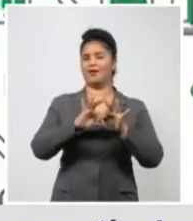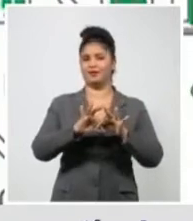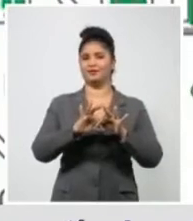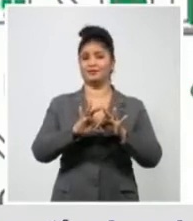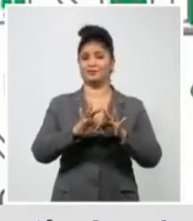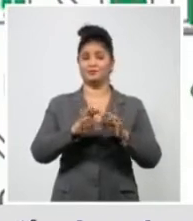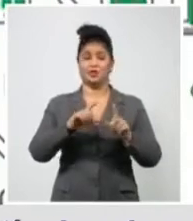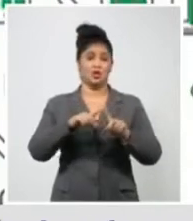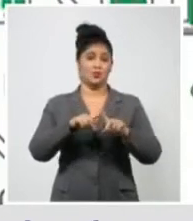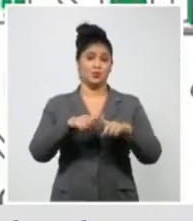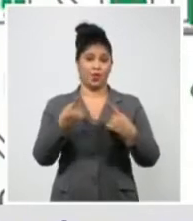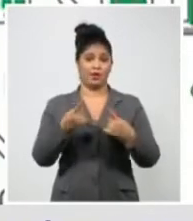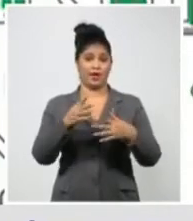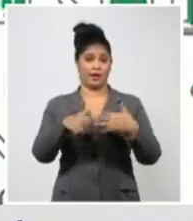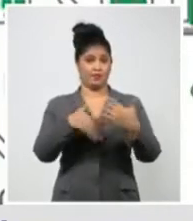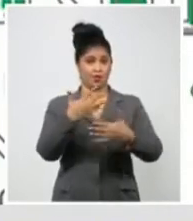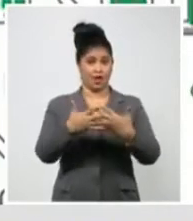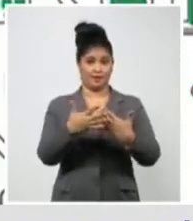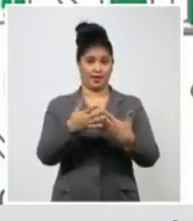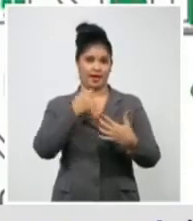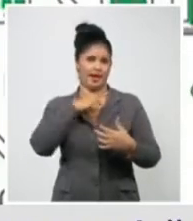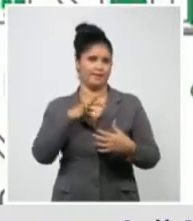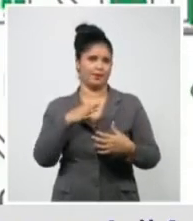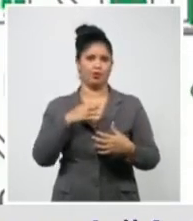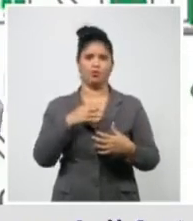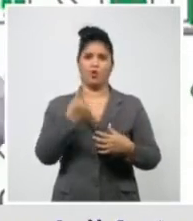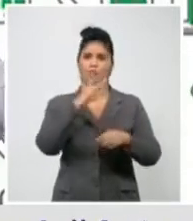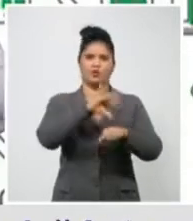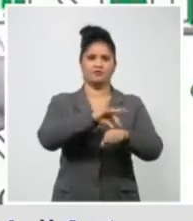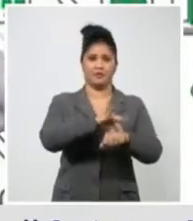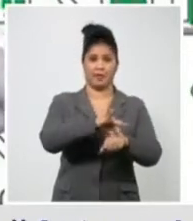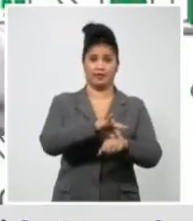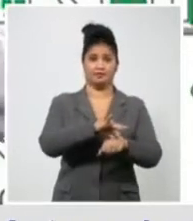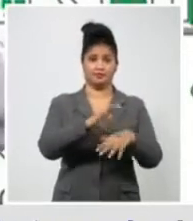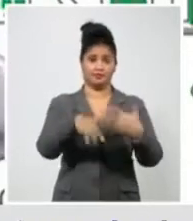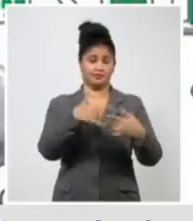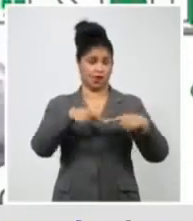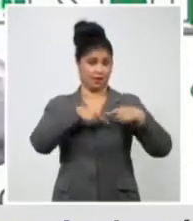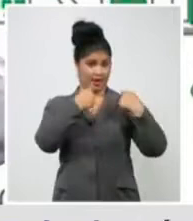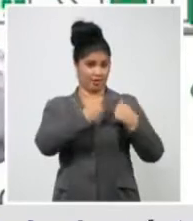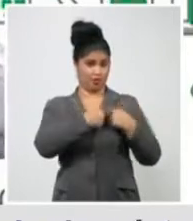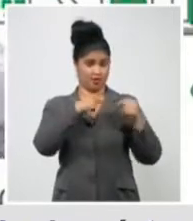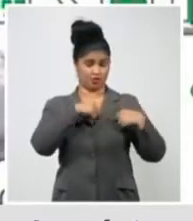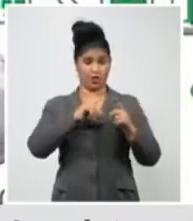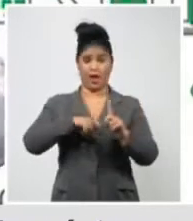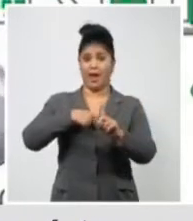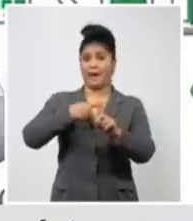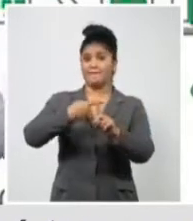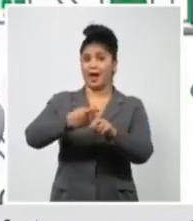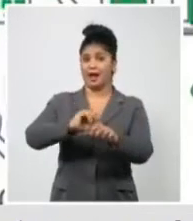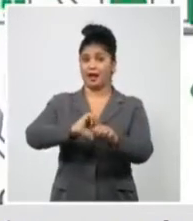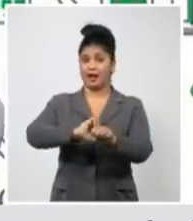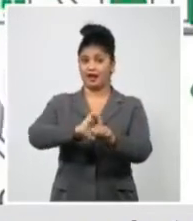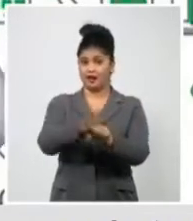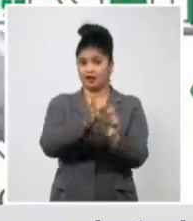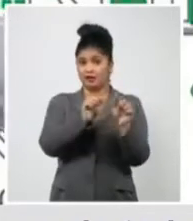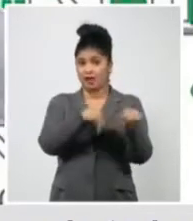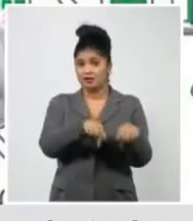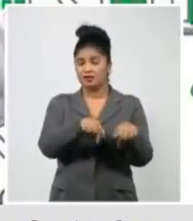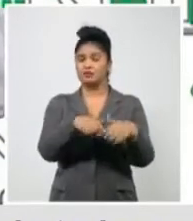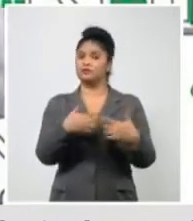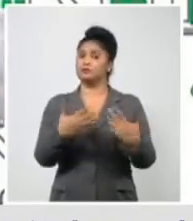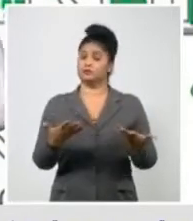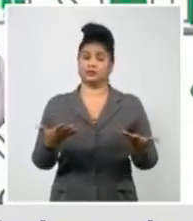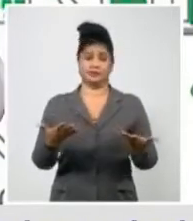un mayor número de casos graves y de fallecidos. Es decir, que no directamente por la acción del virus, pero sí porque